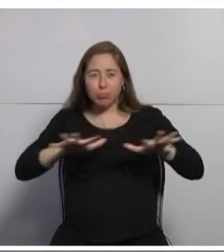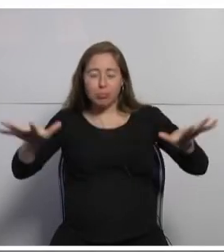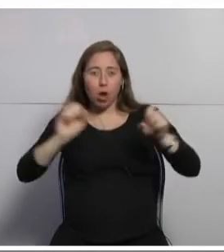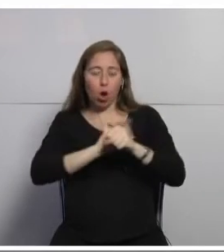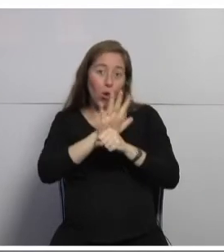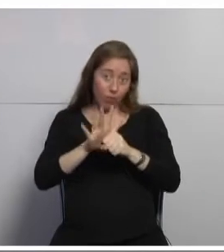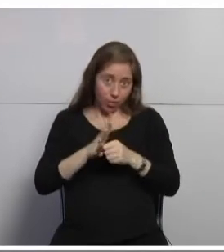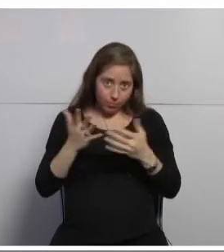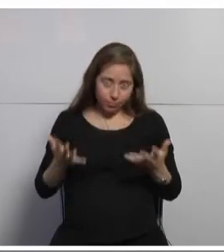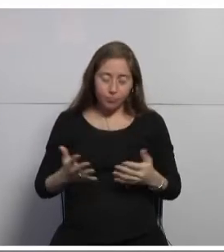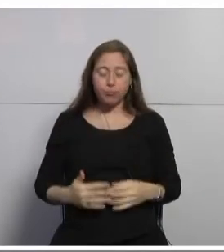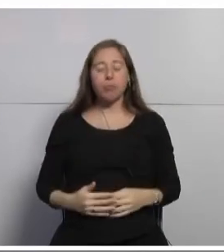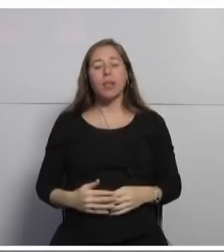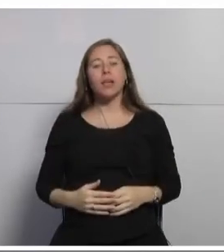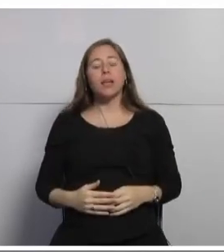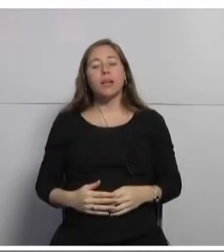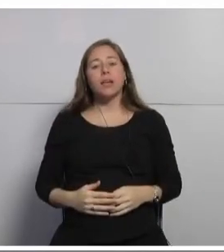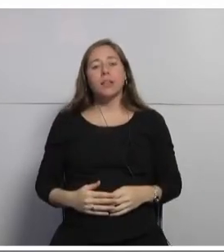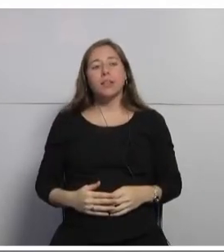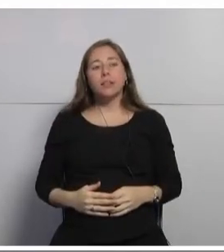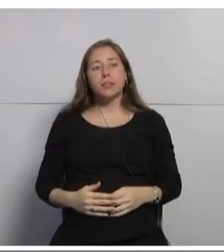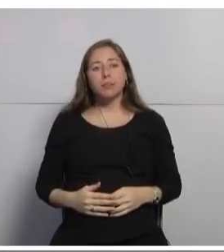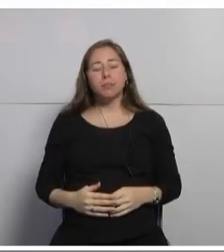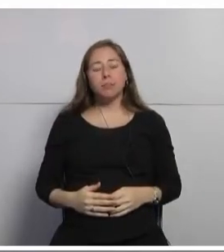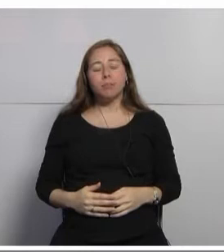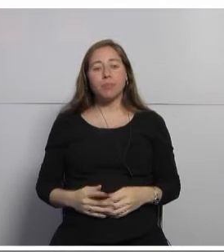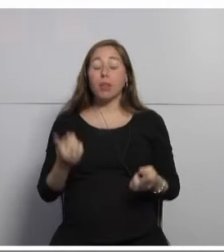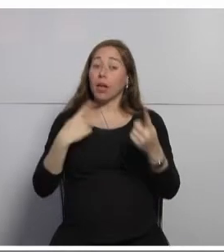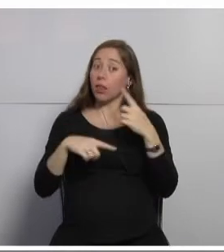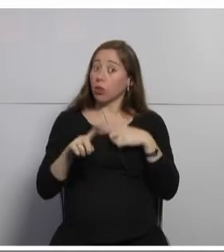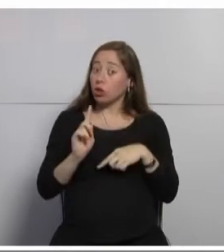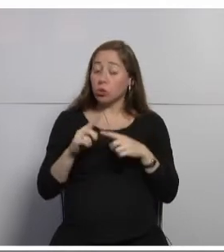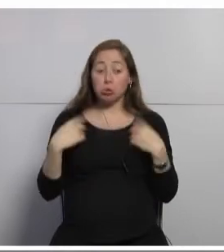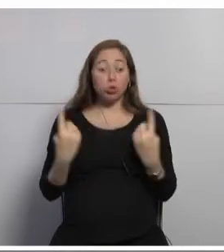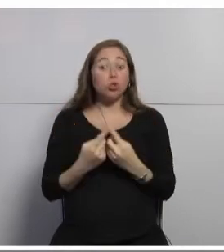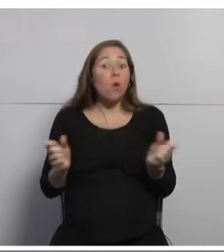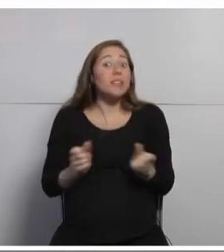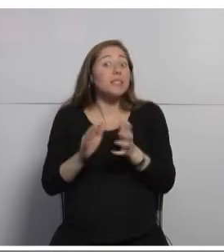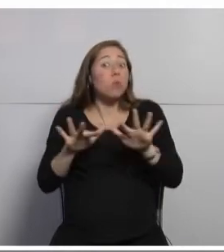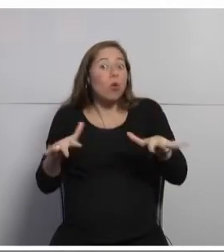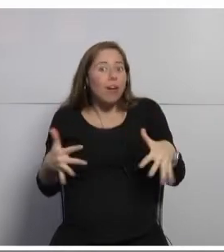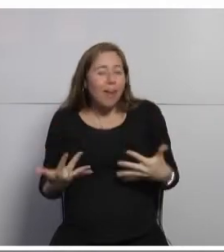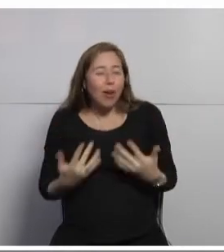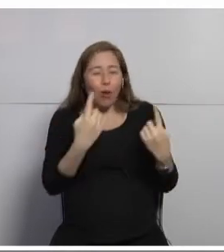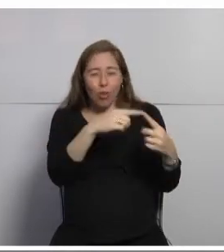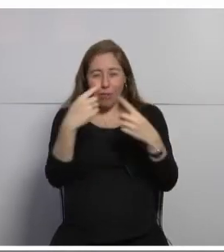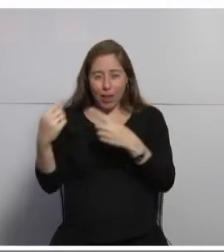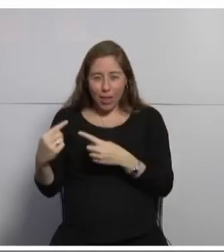virus entonces lo que hacemos con esta suite de